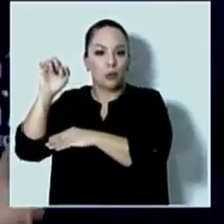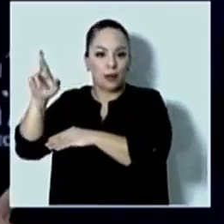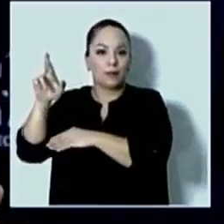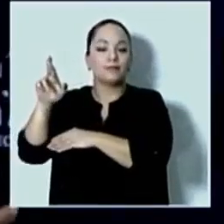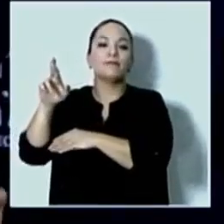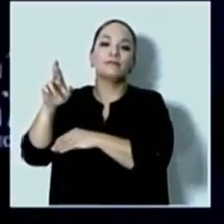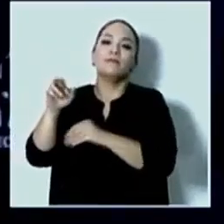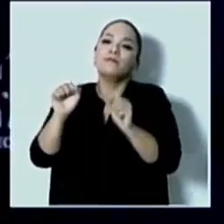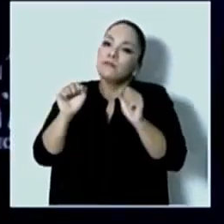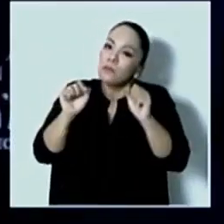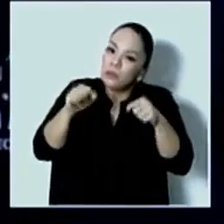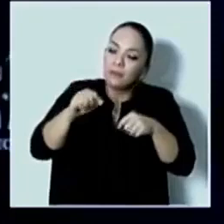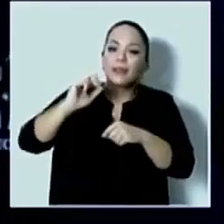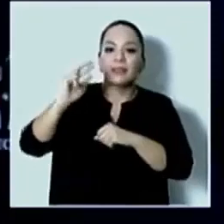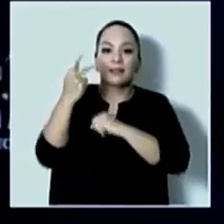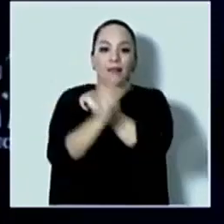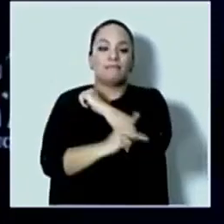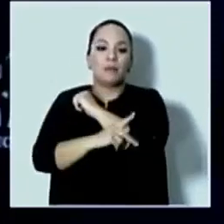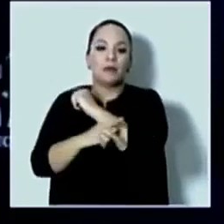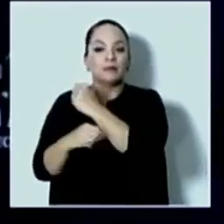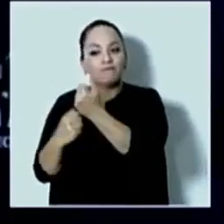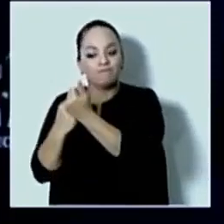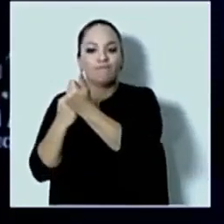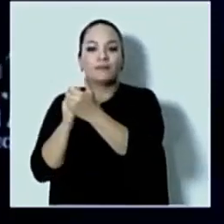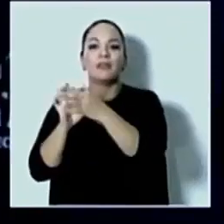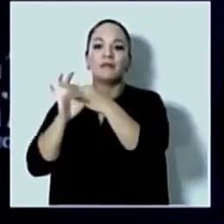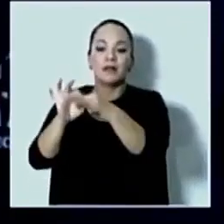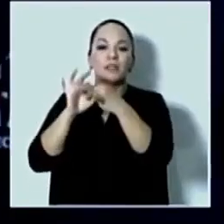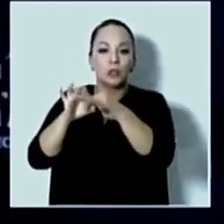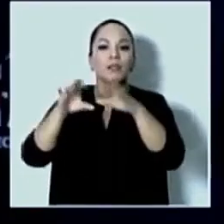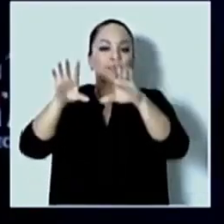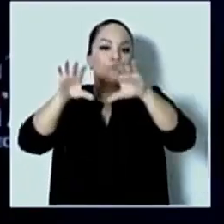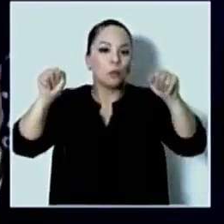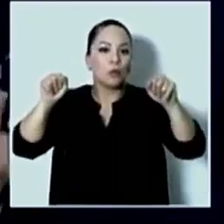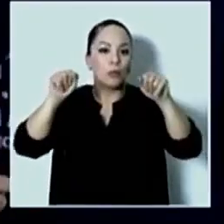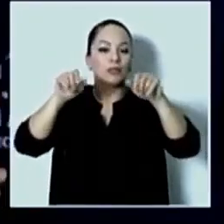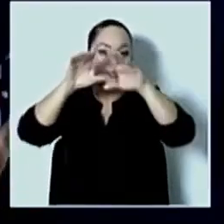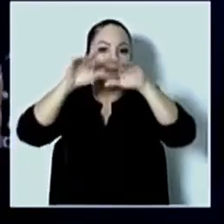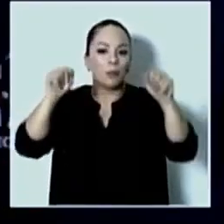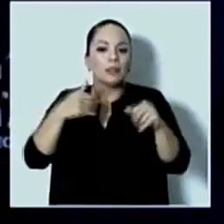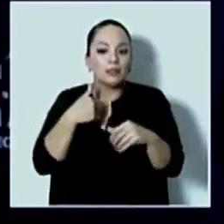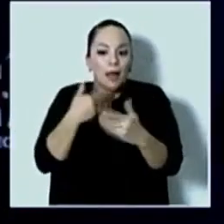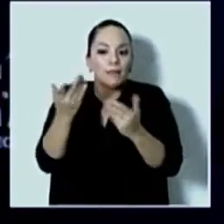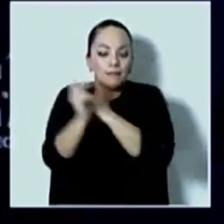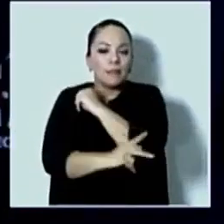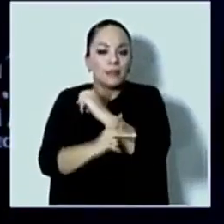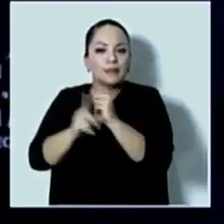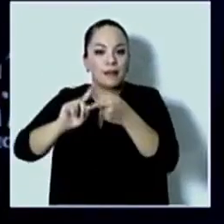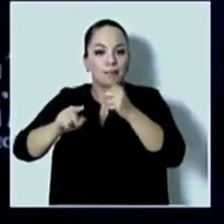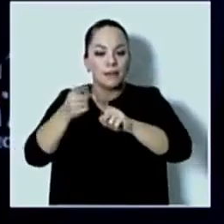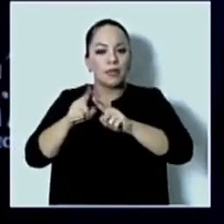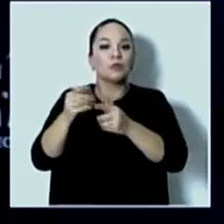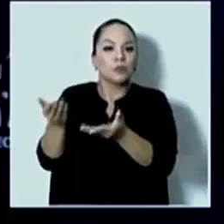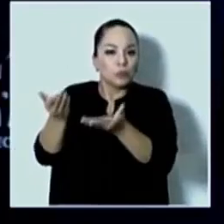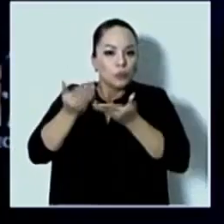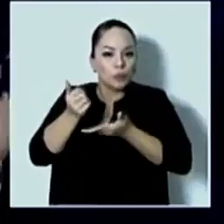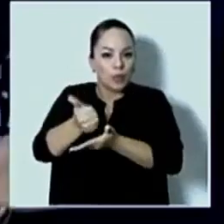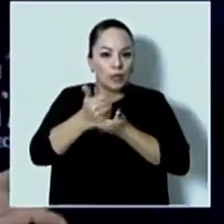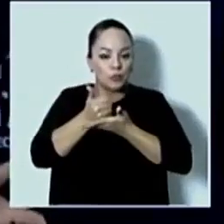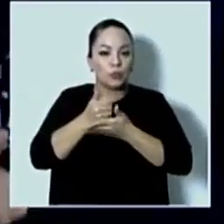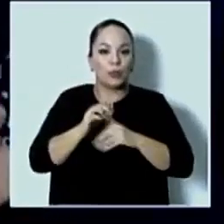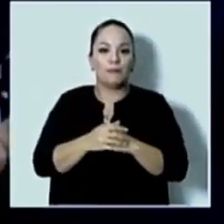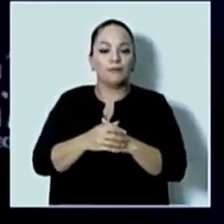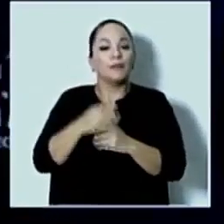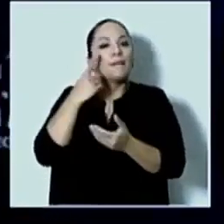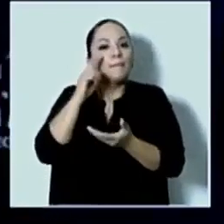país, en las relaciones diplomáticas hay países amigos que nos pueden brindar esa ayuda y así